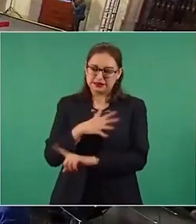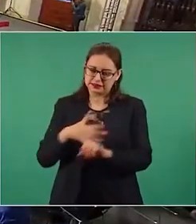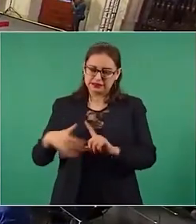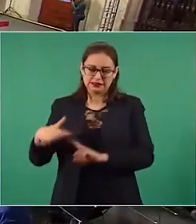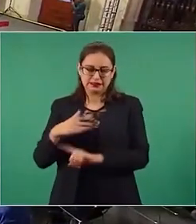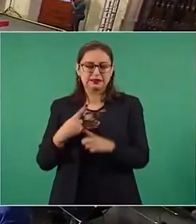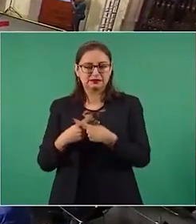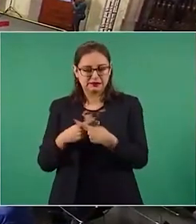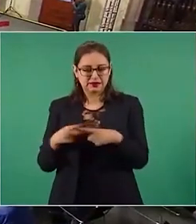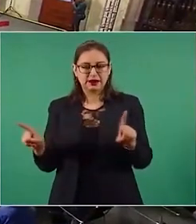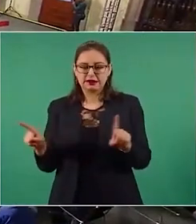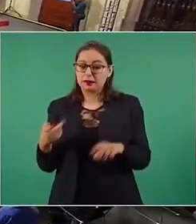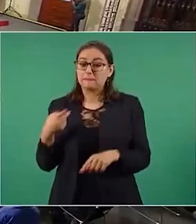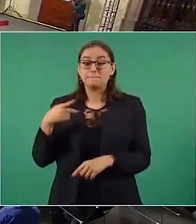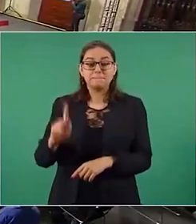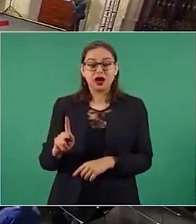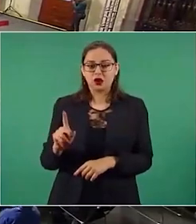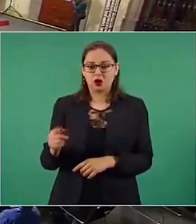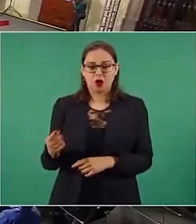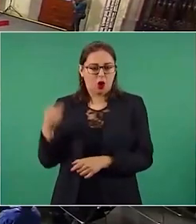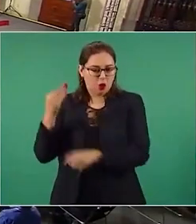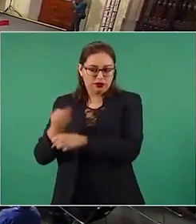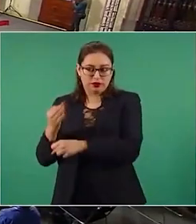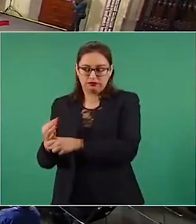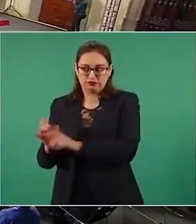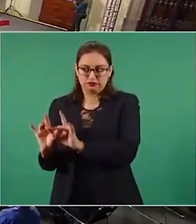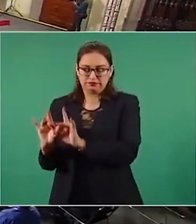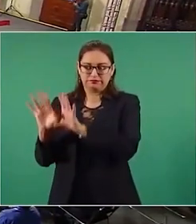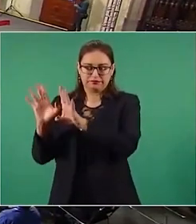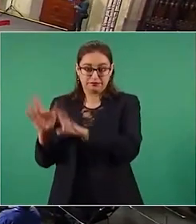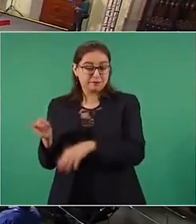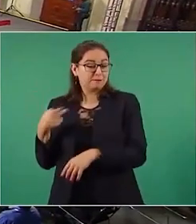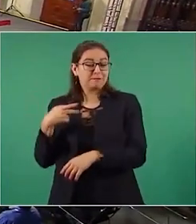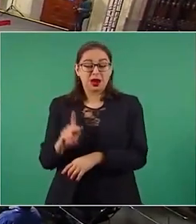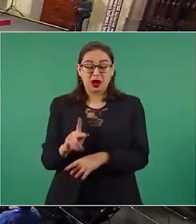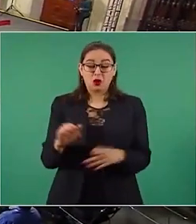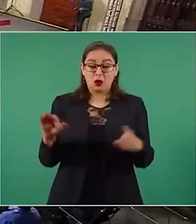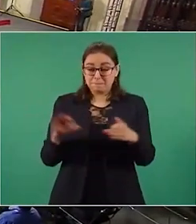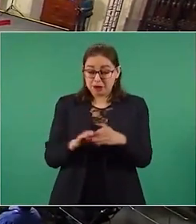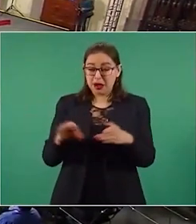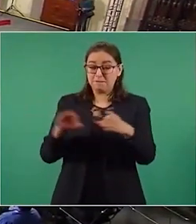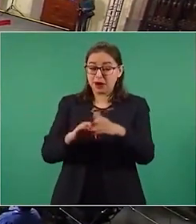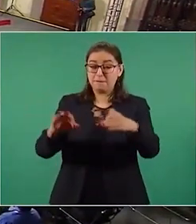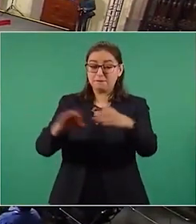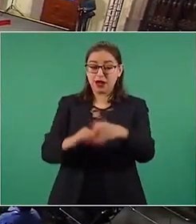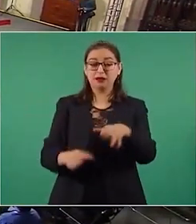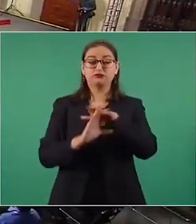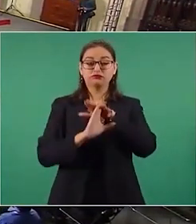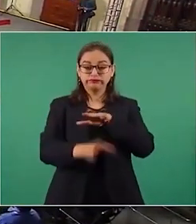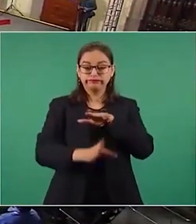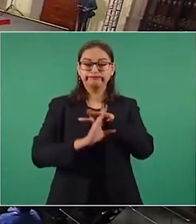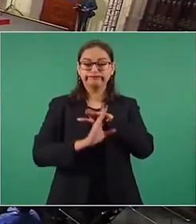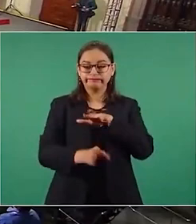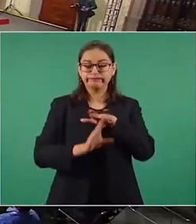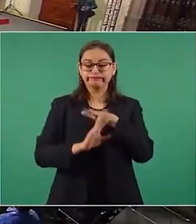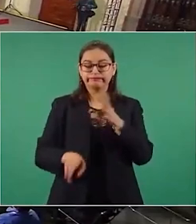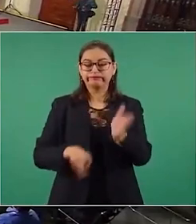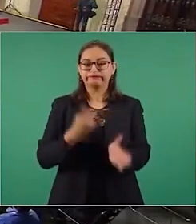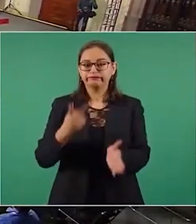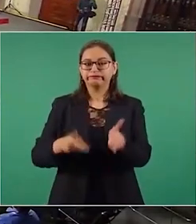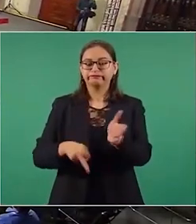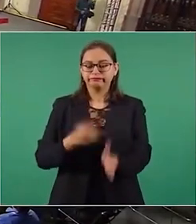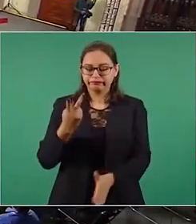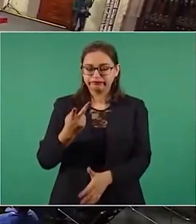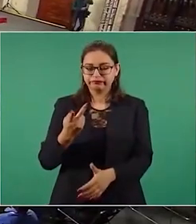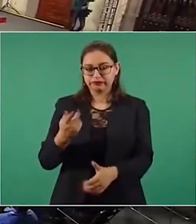el flujo migratorio permanente viene de Centroamérica y también